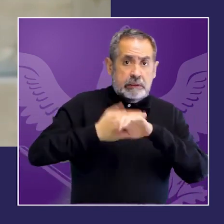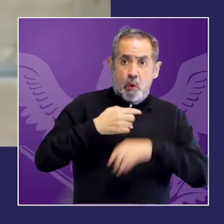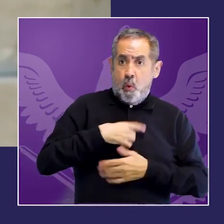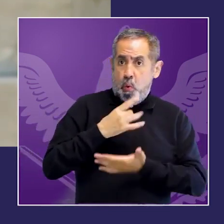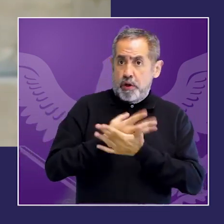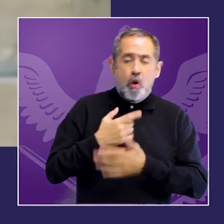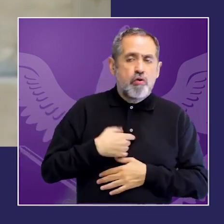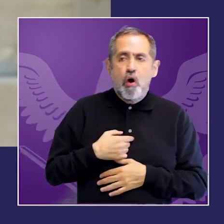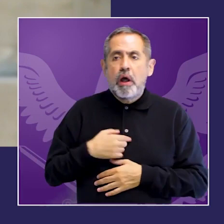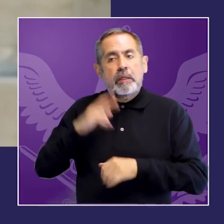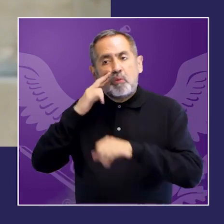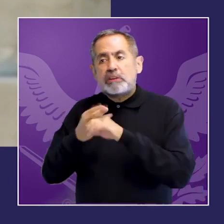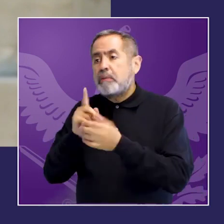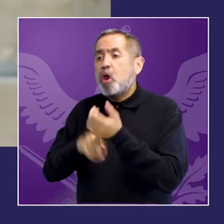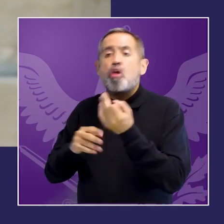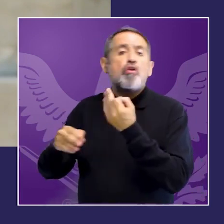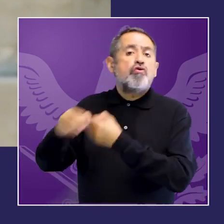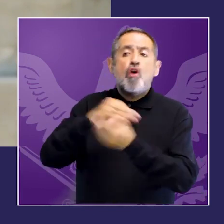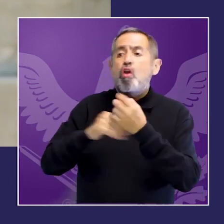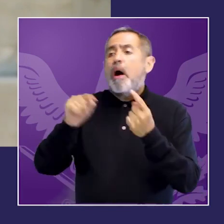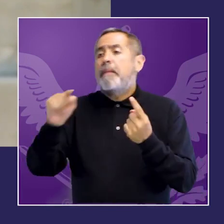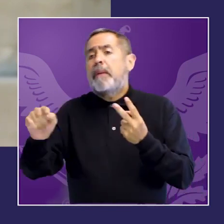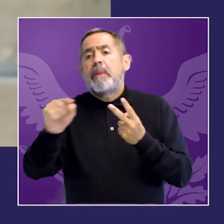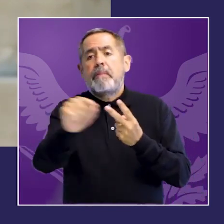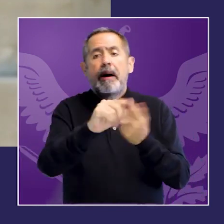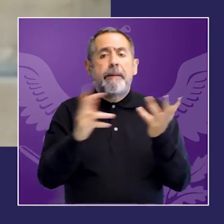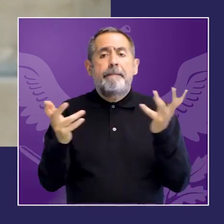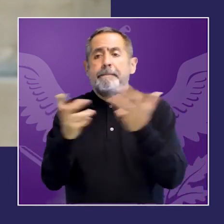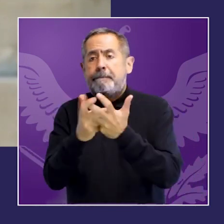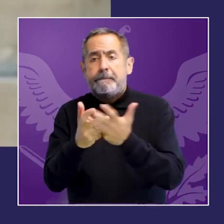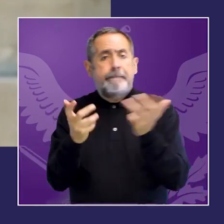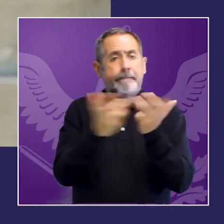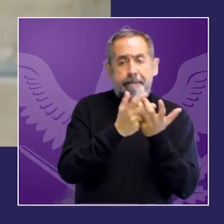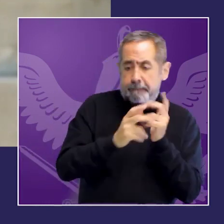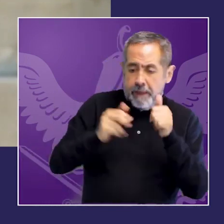respuestas para las víctimas sobrevivientes y sus familias